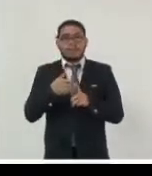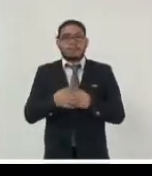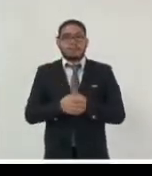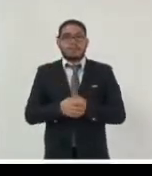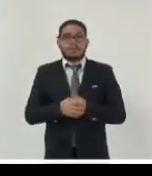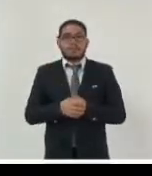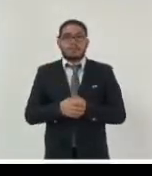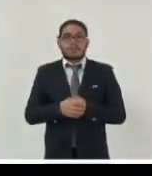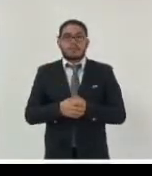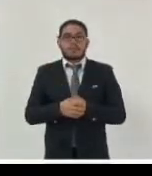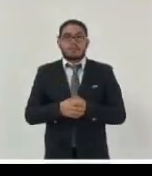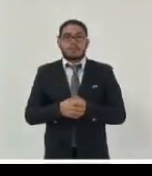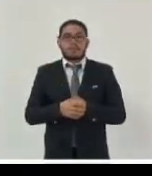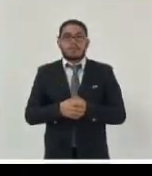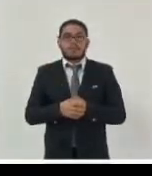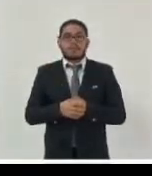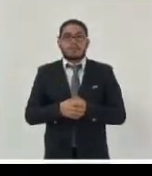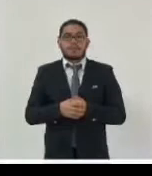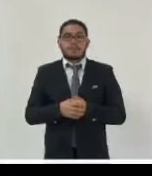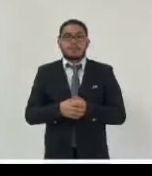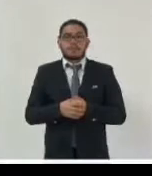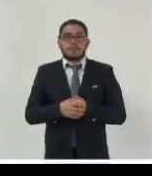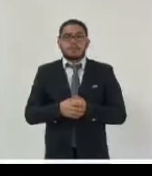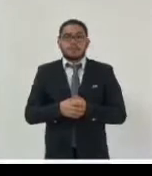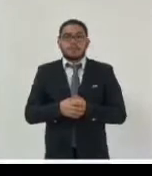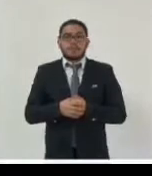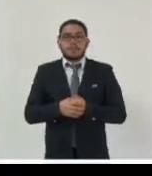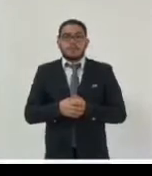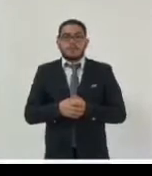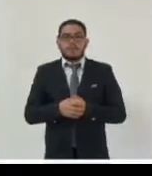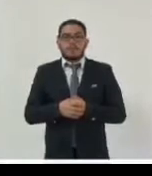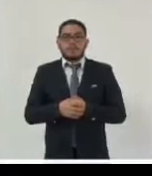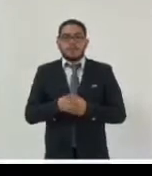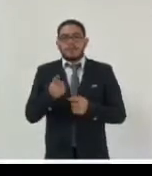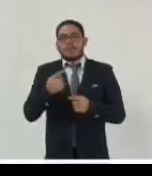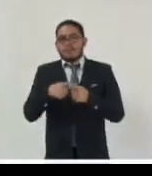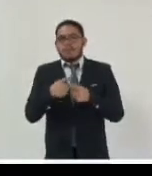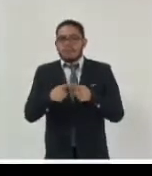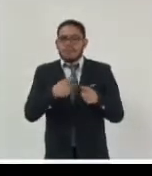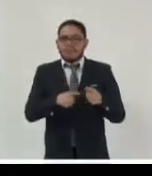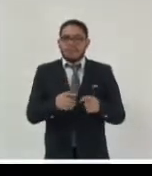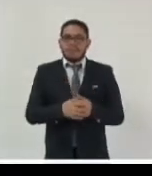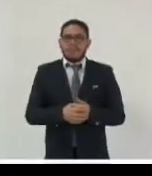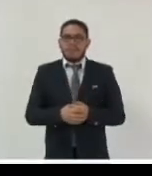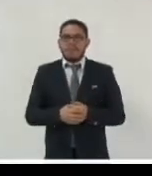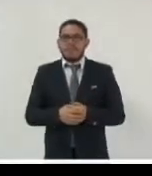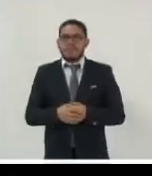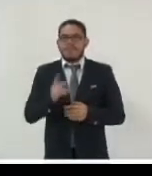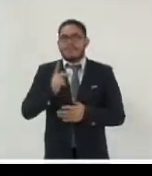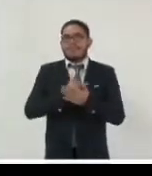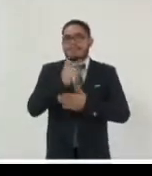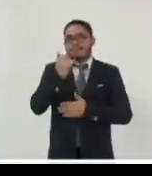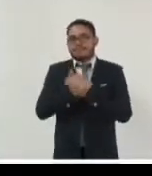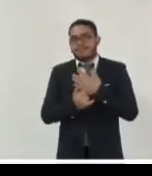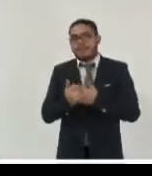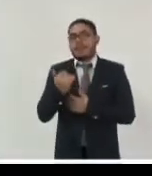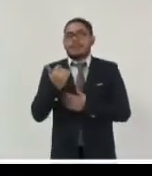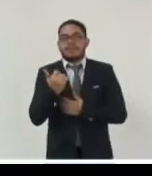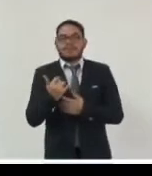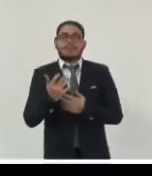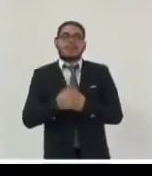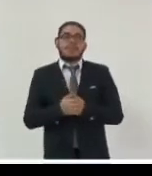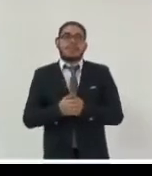distintos efectos temas áreas de procesos depende como quieran verlo clasificación registro evaluación